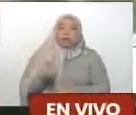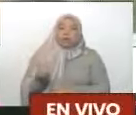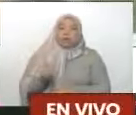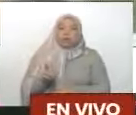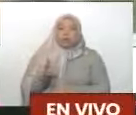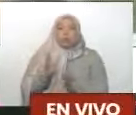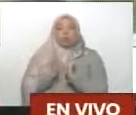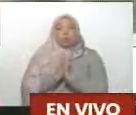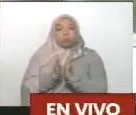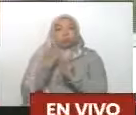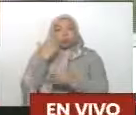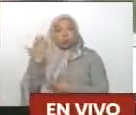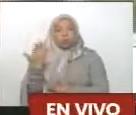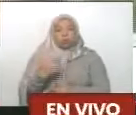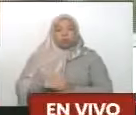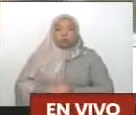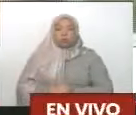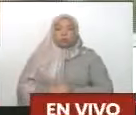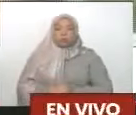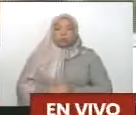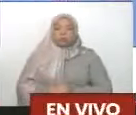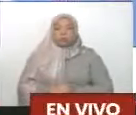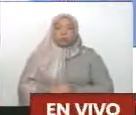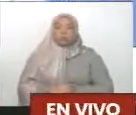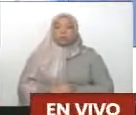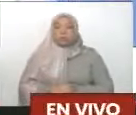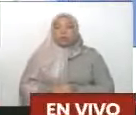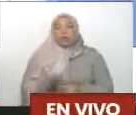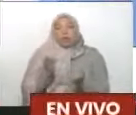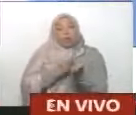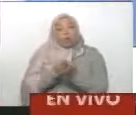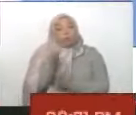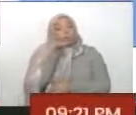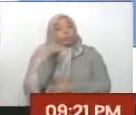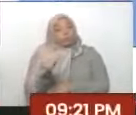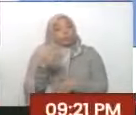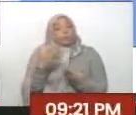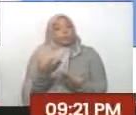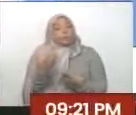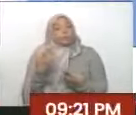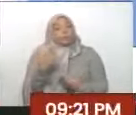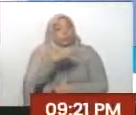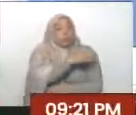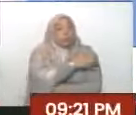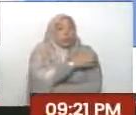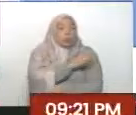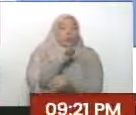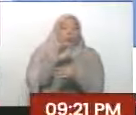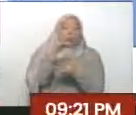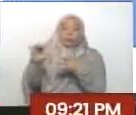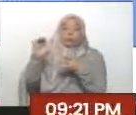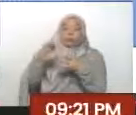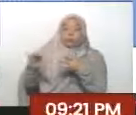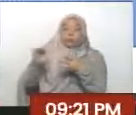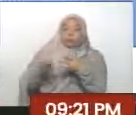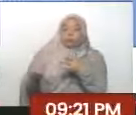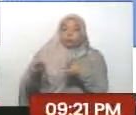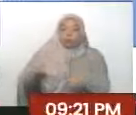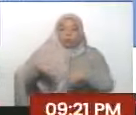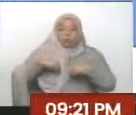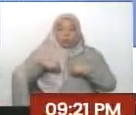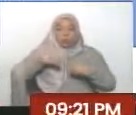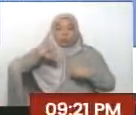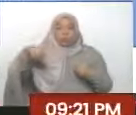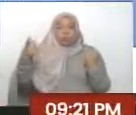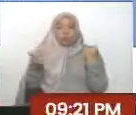Por favor, vicepresidenta. Sí, presidente, como siempre se ha denunciado, la estrategia de poner a ese pataruco que se autodesignó